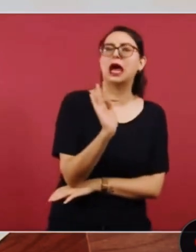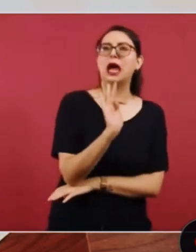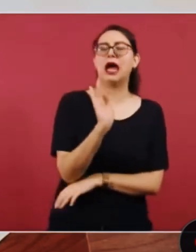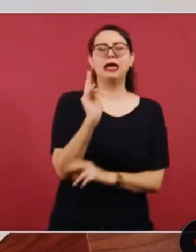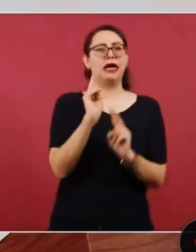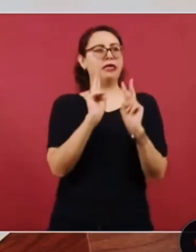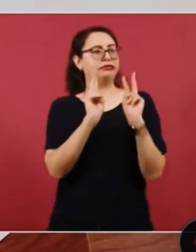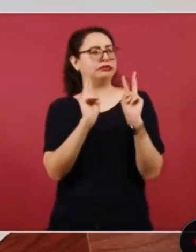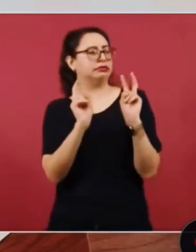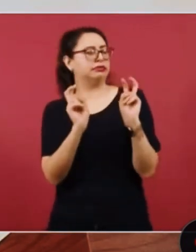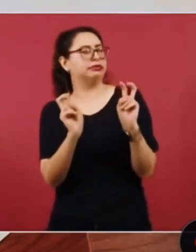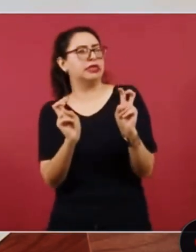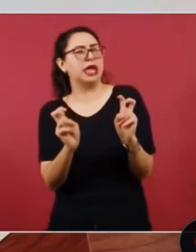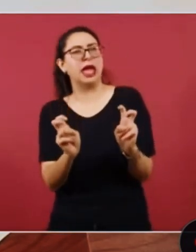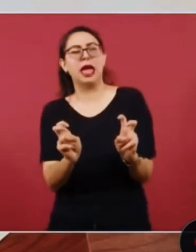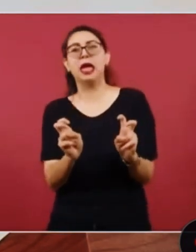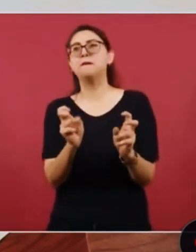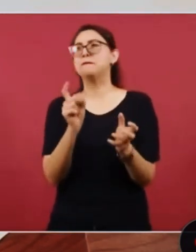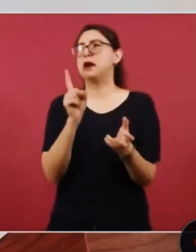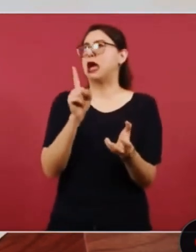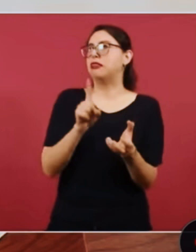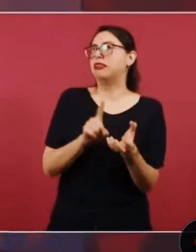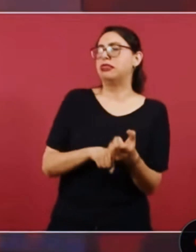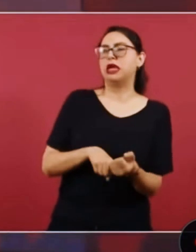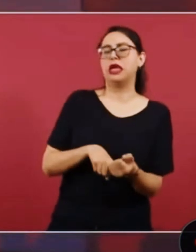electoral no